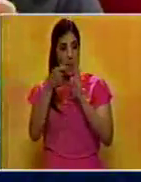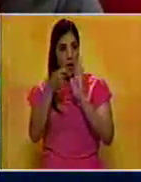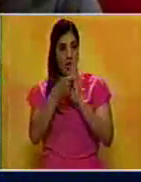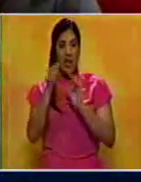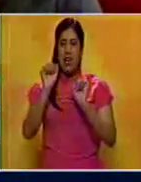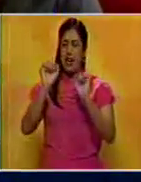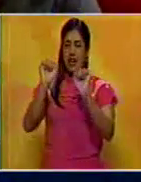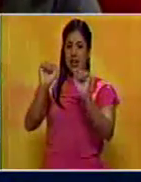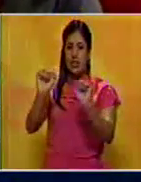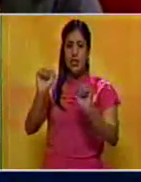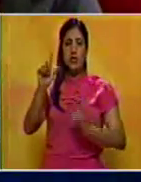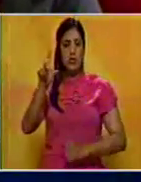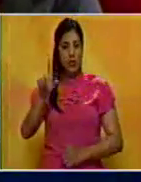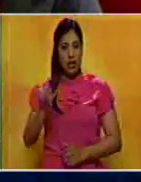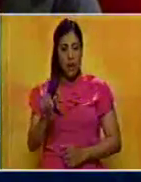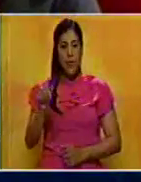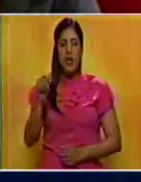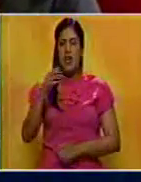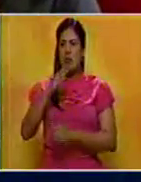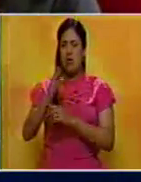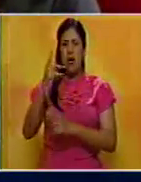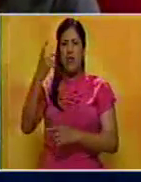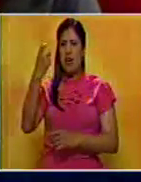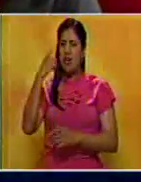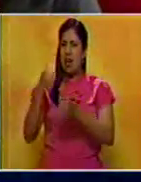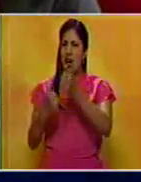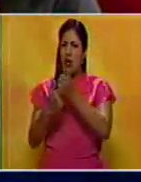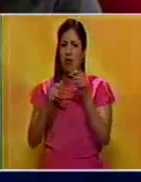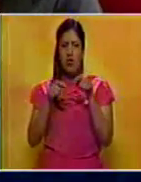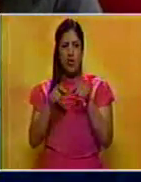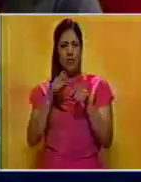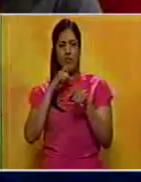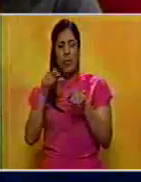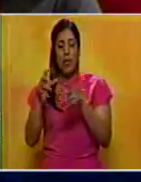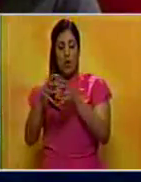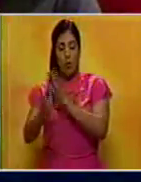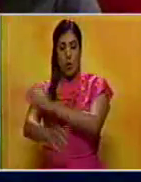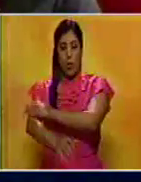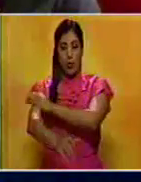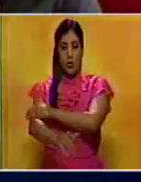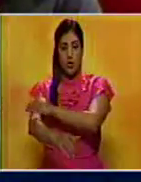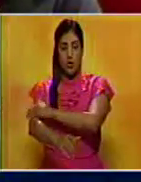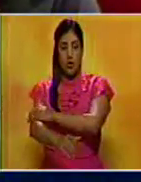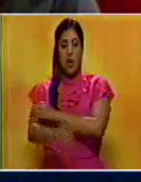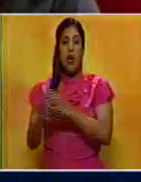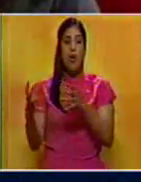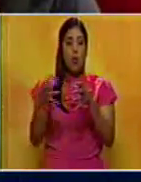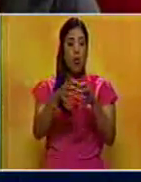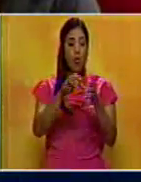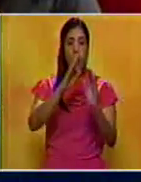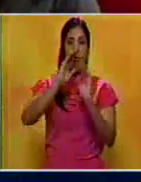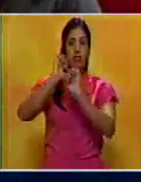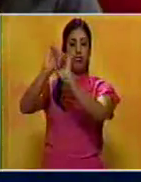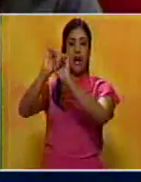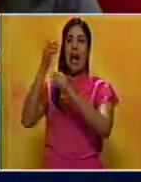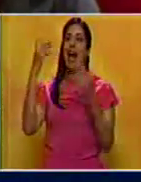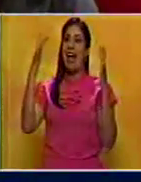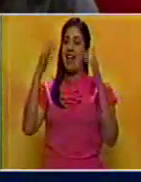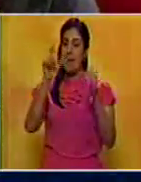rechazando también y condenando el respaldo que está dando la derecha venezolana a ese bloqueo,